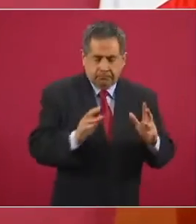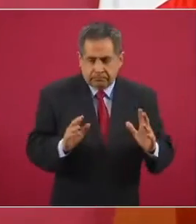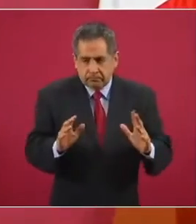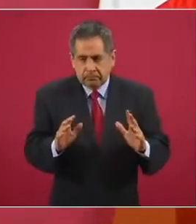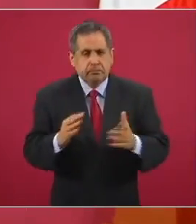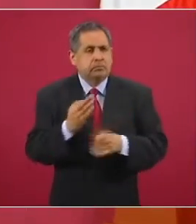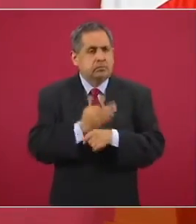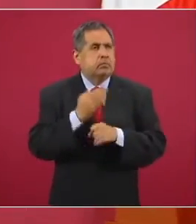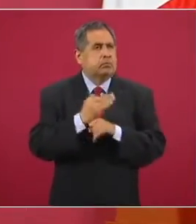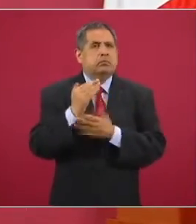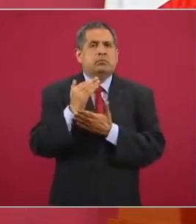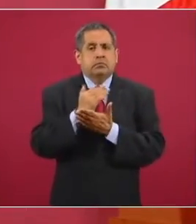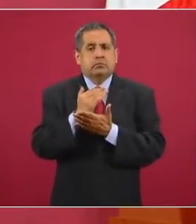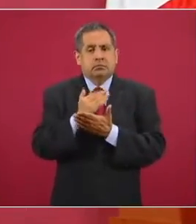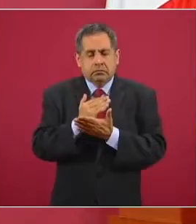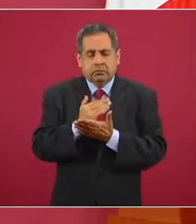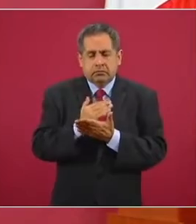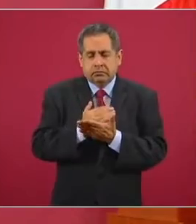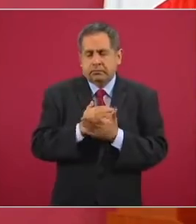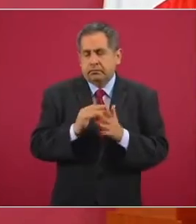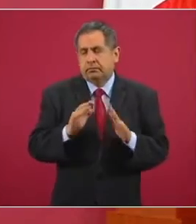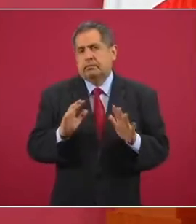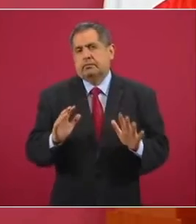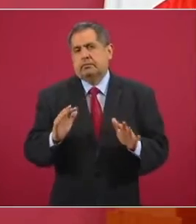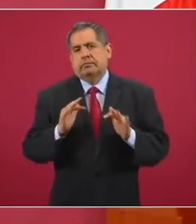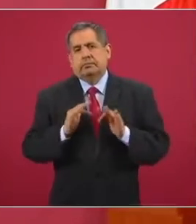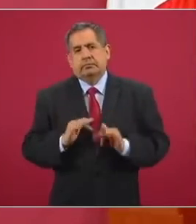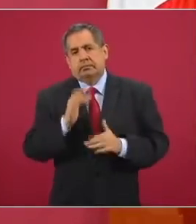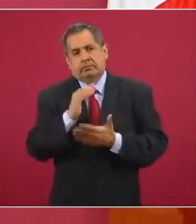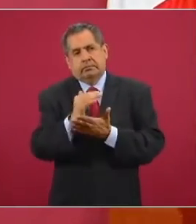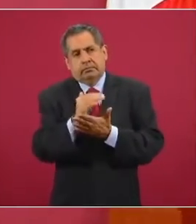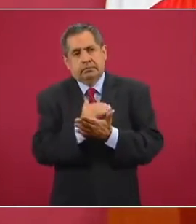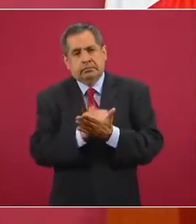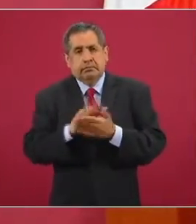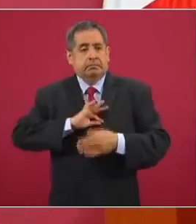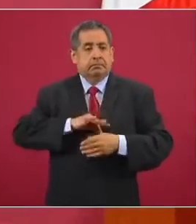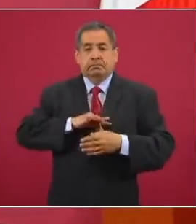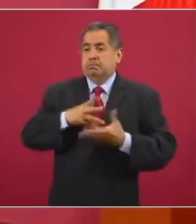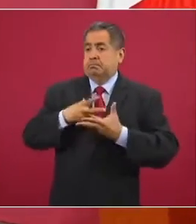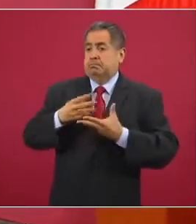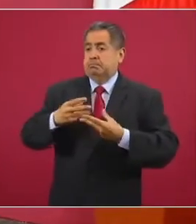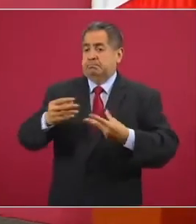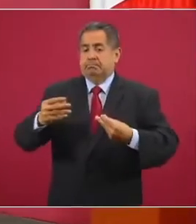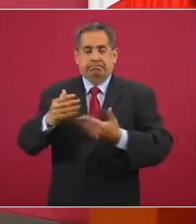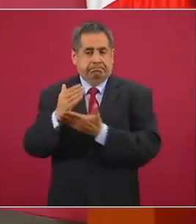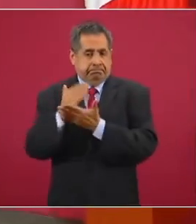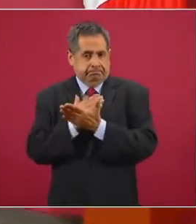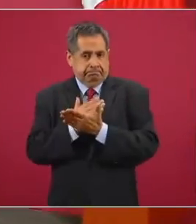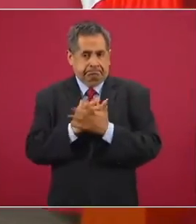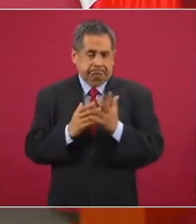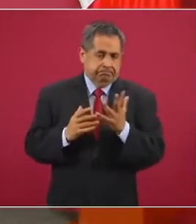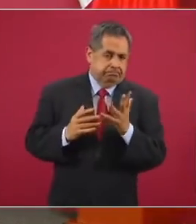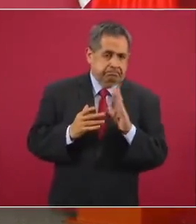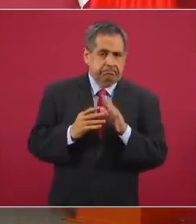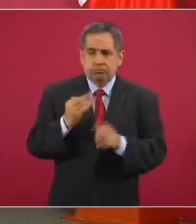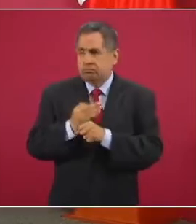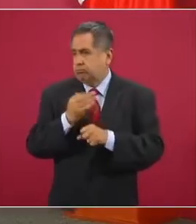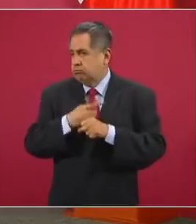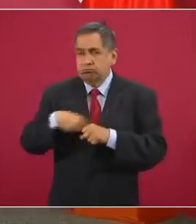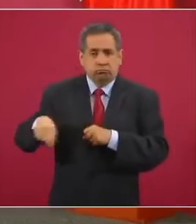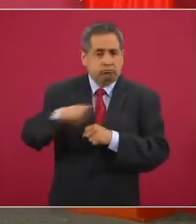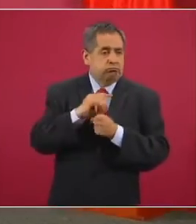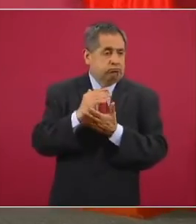el contagio y tenemos menos